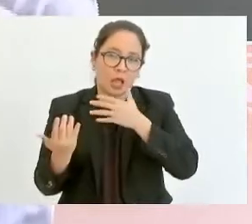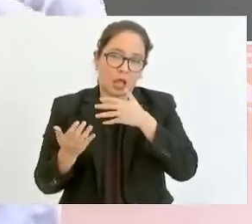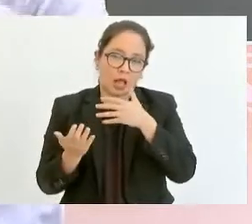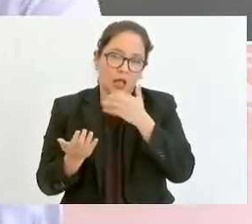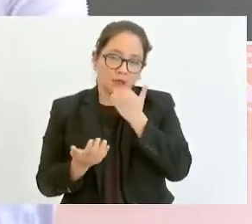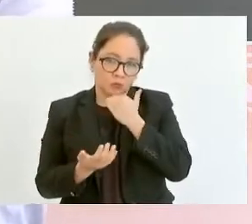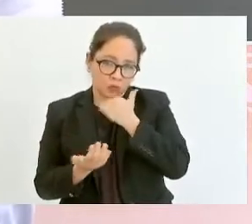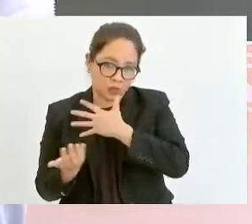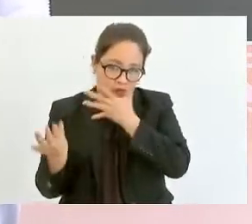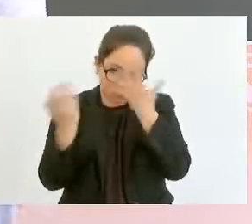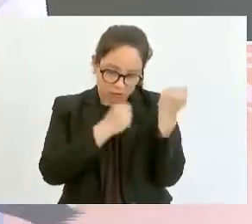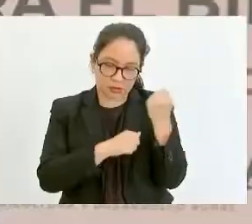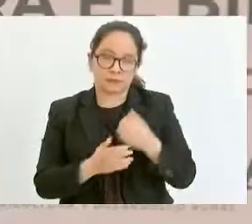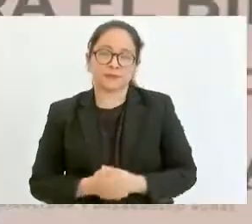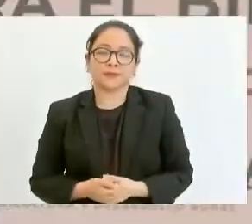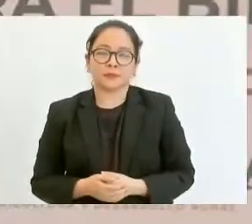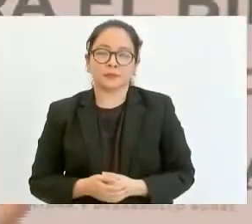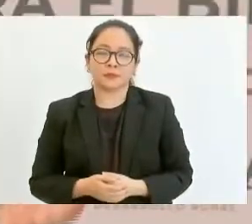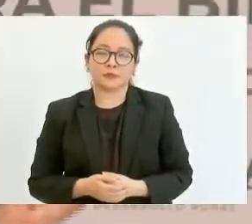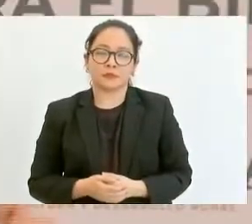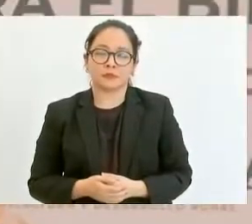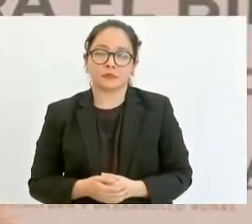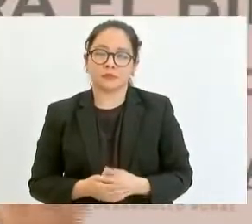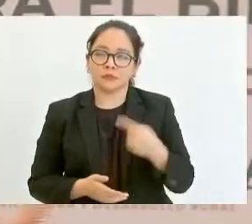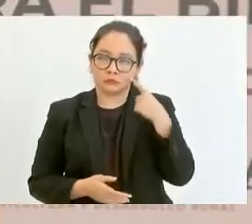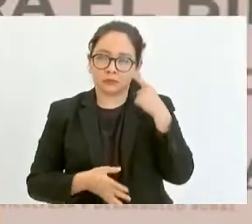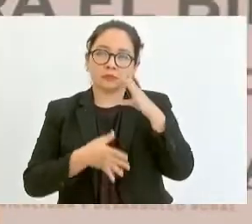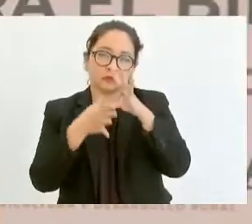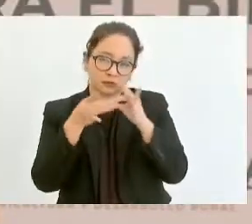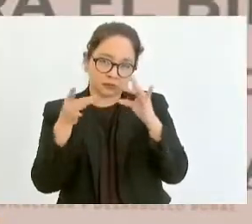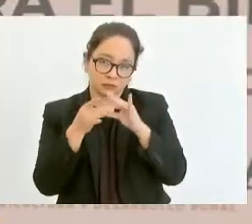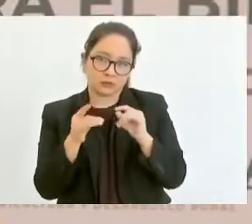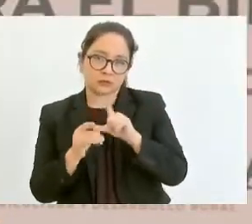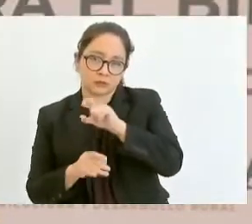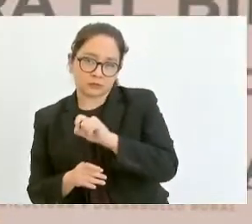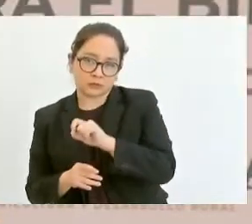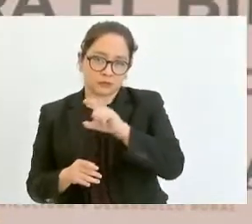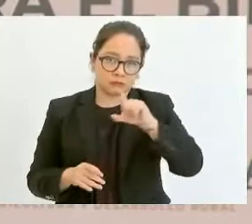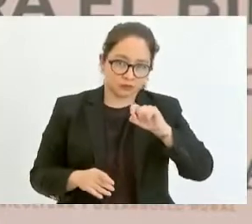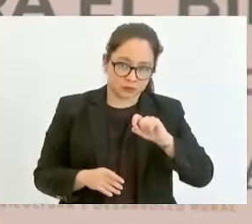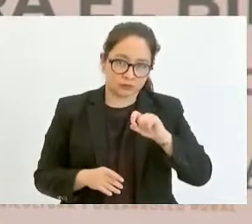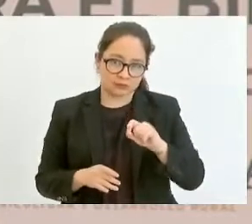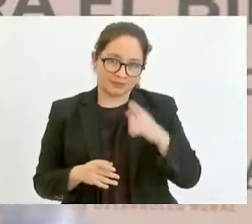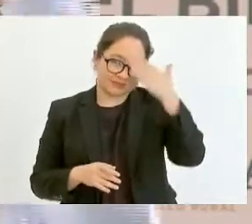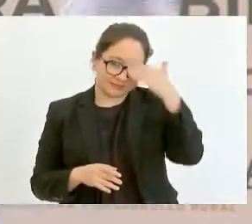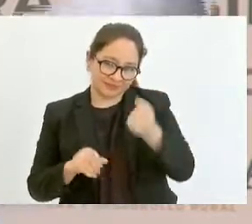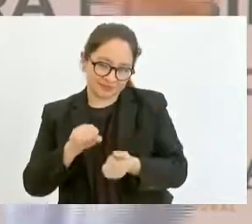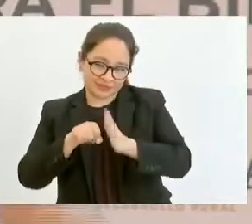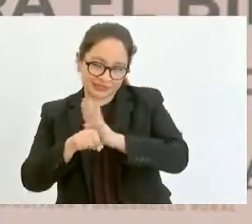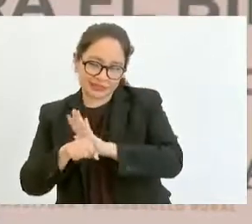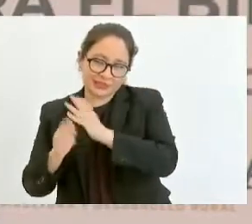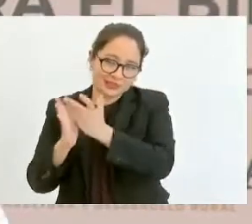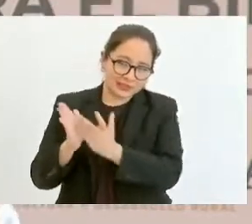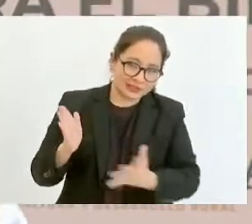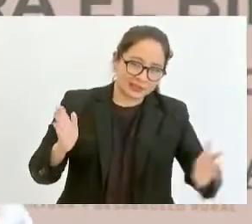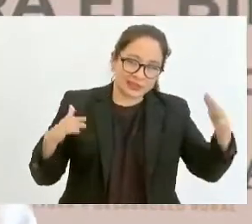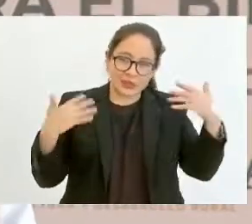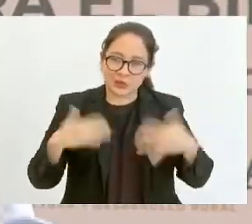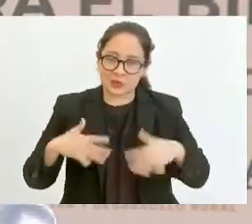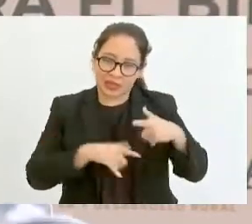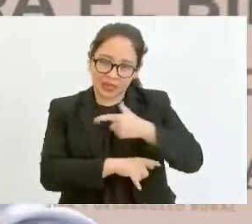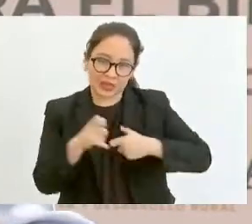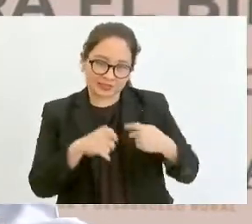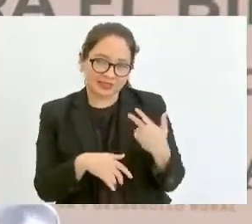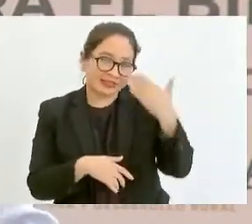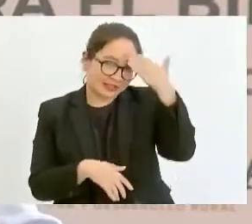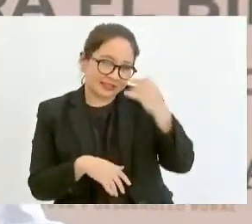reporte de la dispersión que hemos tenido al 2020 en el contexto de la doble crisis sanitaria y económica